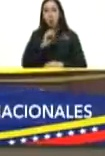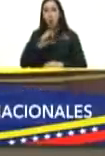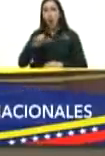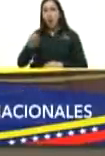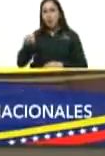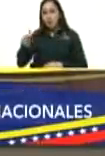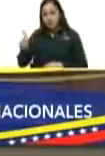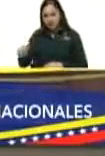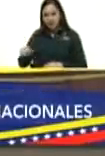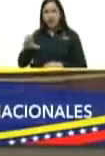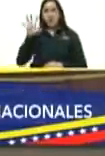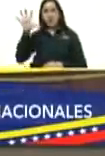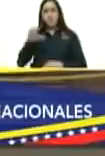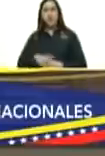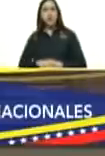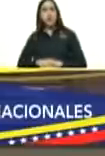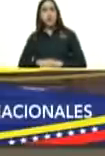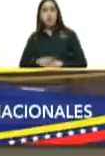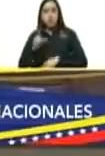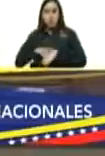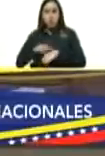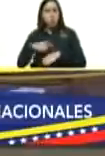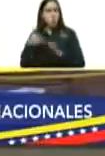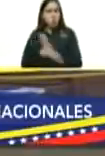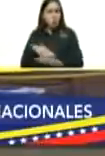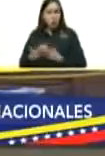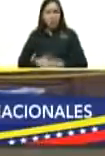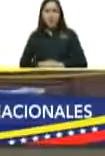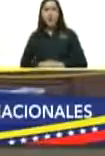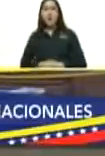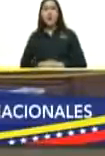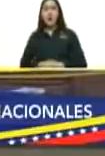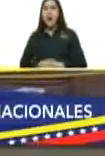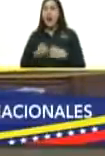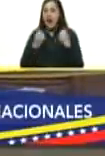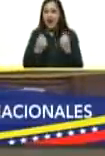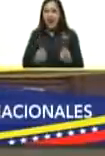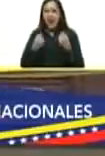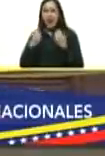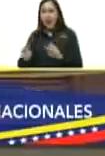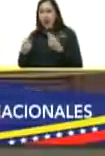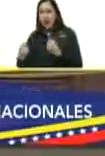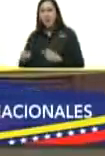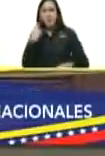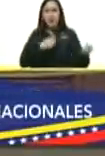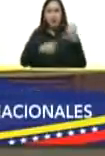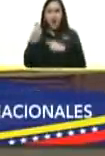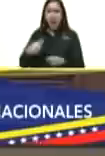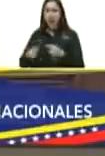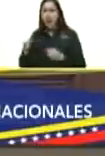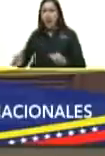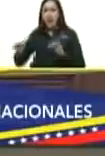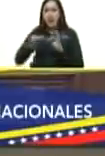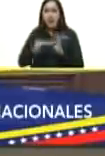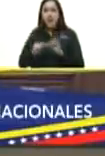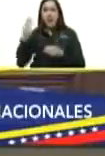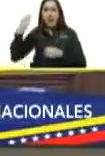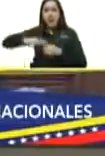llamaban en una época nosotros lo llamamos el modelo económico capitalista rentista dependiente del petróleo